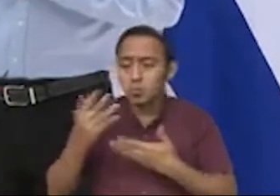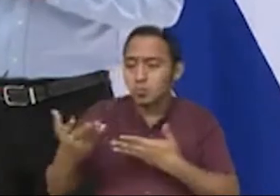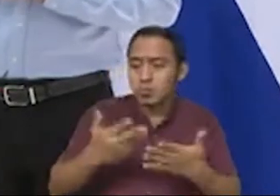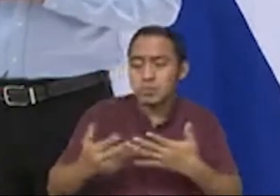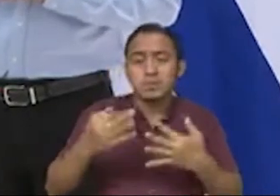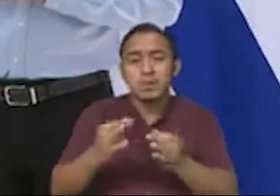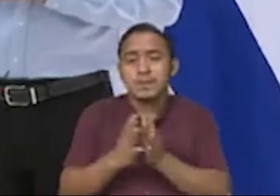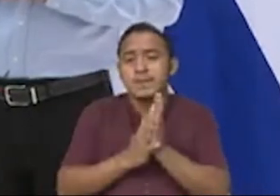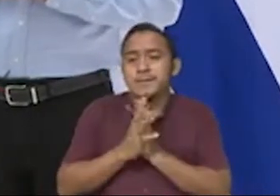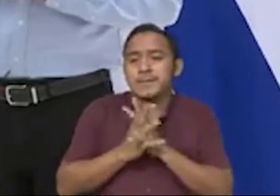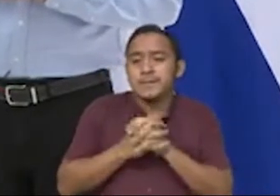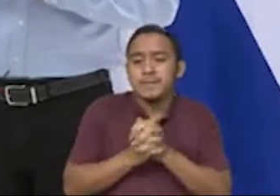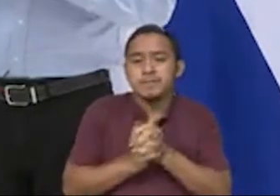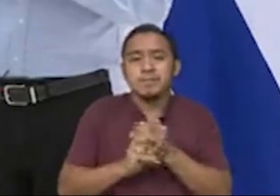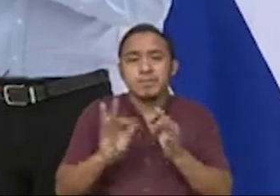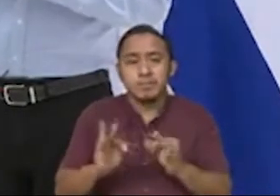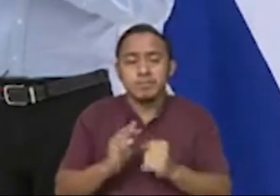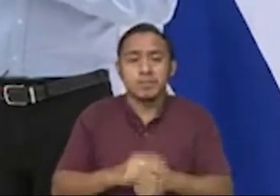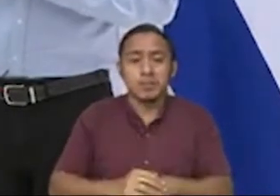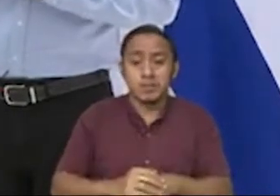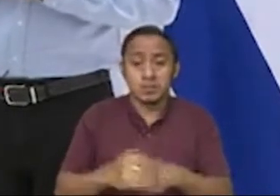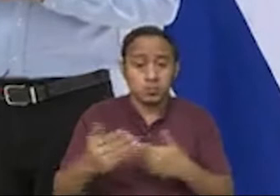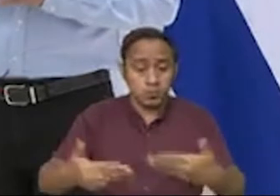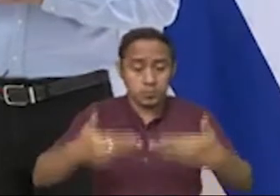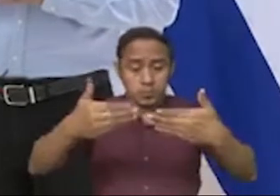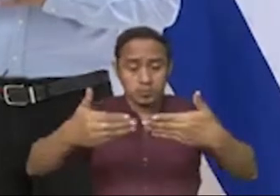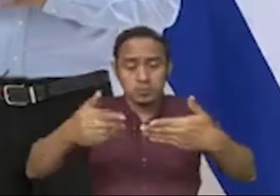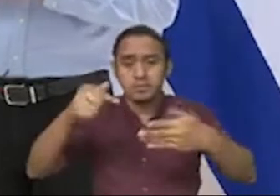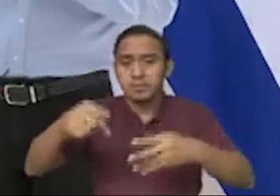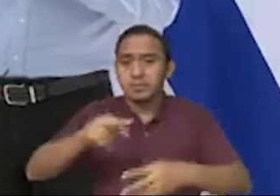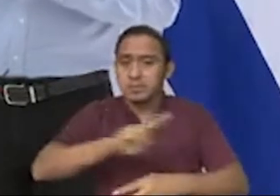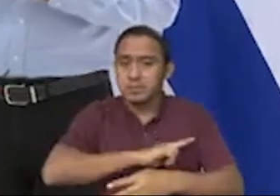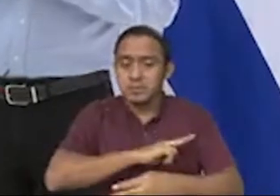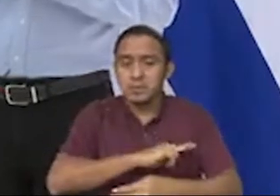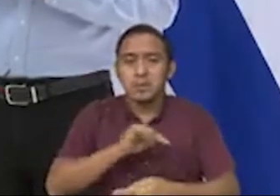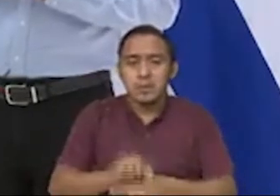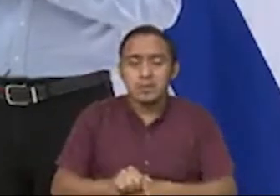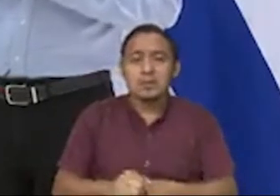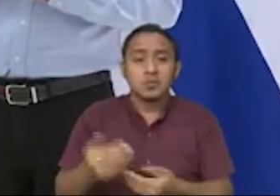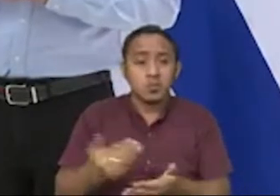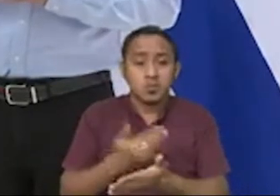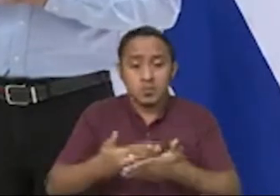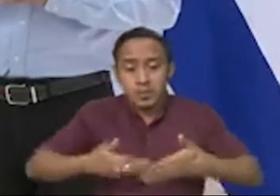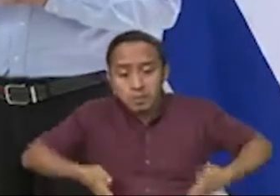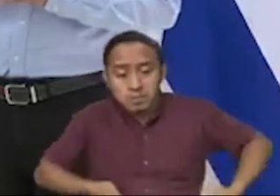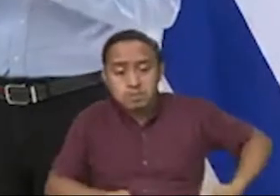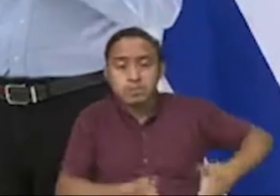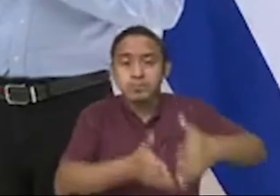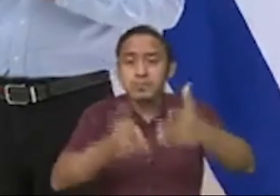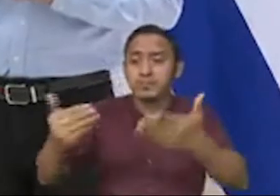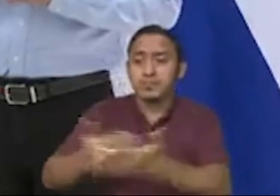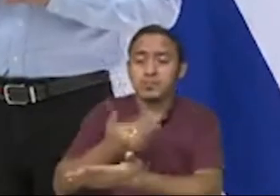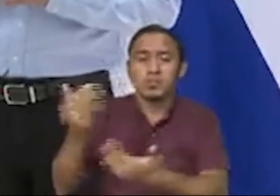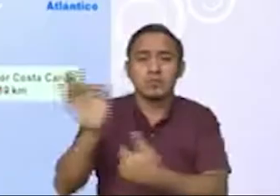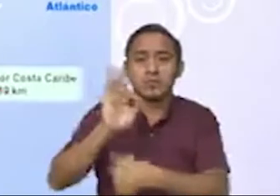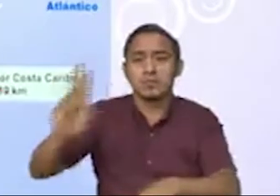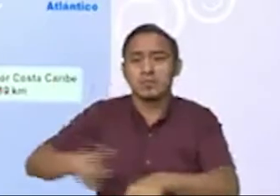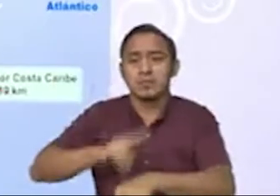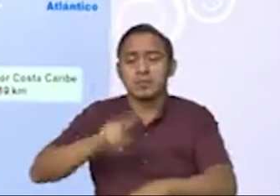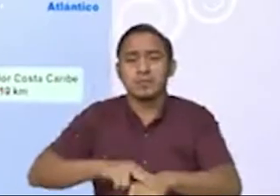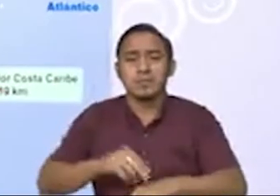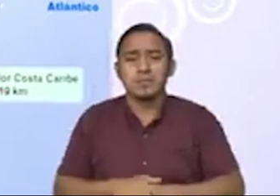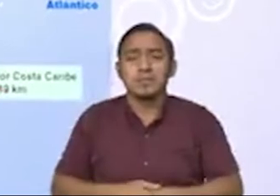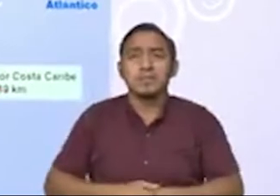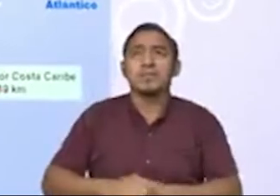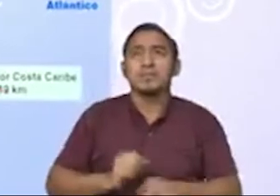disfrutando de los impactos acumulados en esta red vial de carreteras a nivel nacional. La nueva